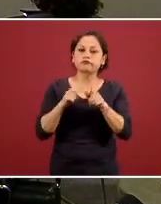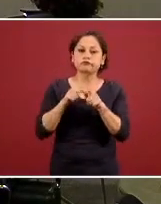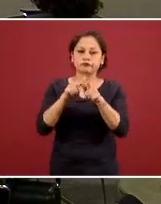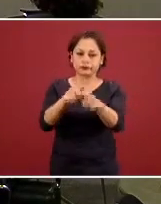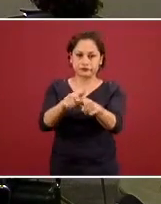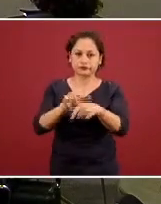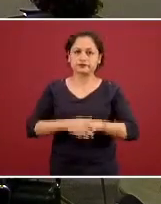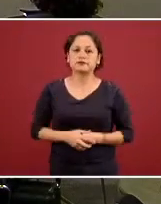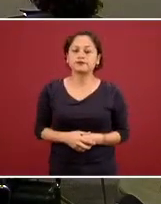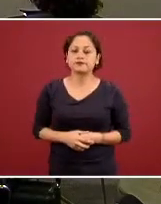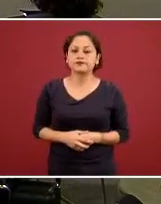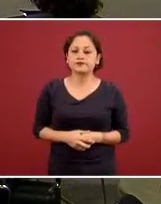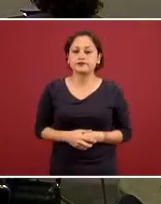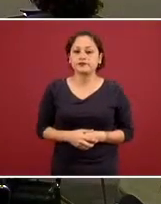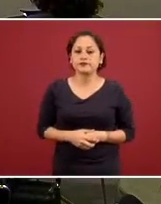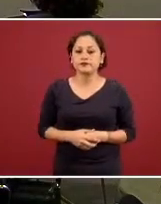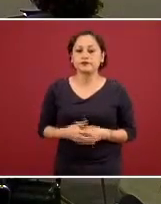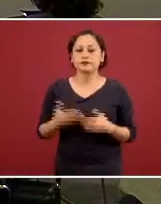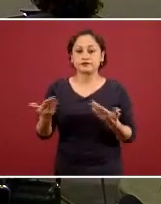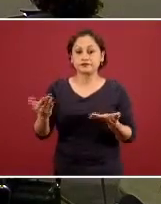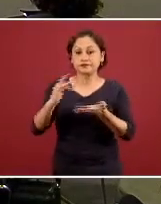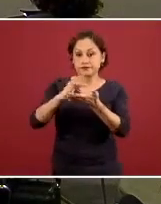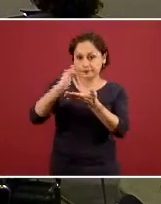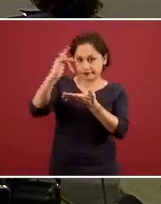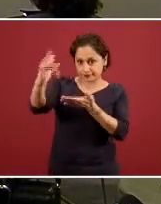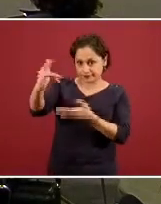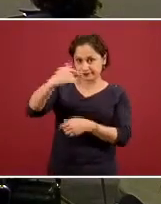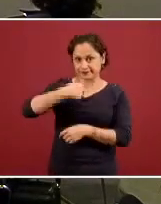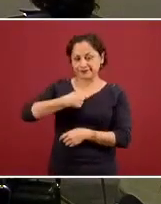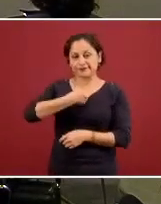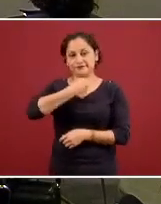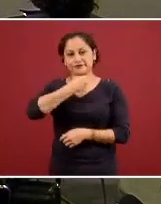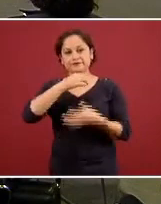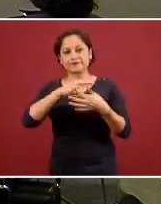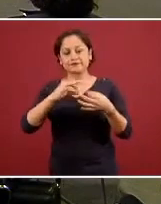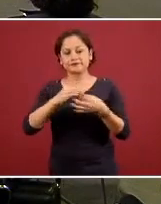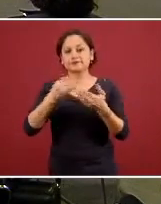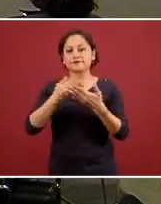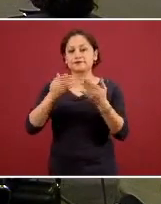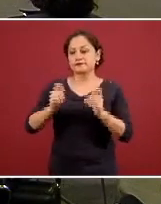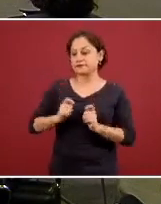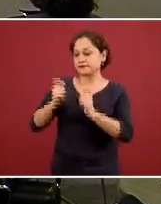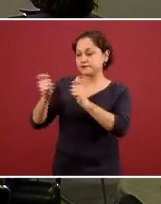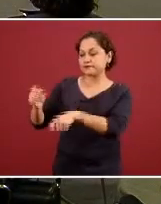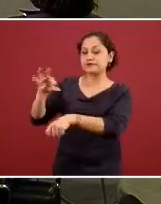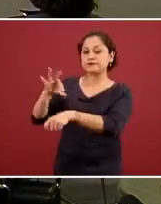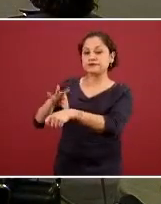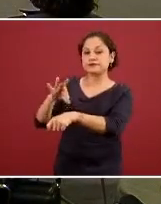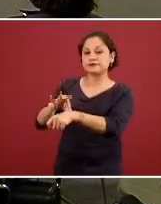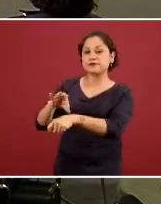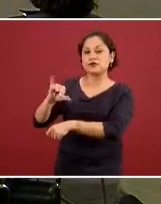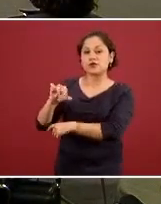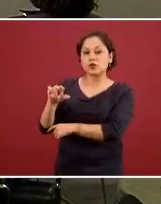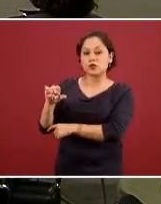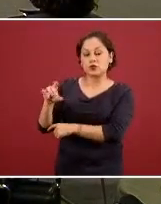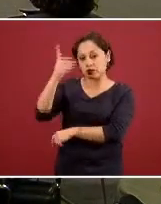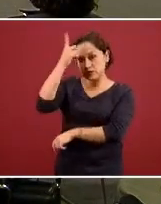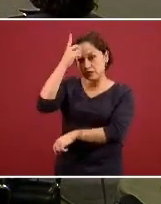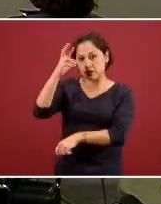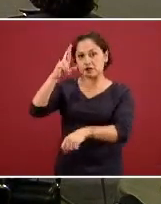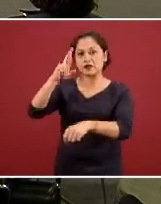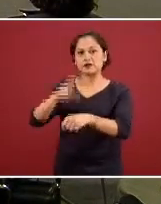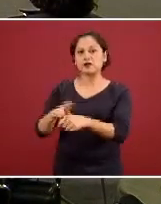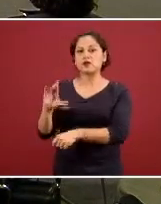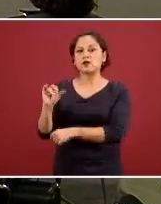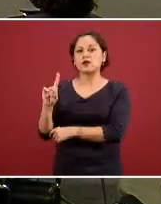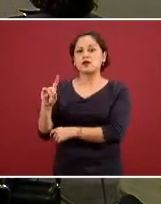bien agradezco mucho la palabra y voy a tornar el micrófono al doctor Jorge Julio González Solvera director general de la Comisión Nacional contra las